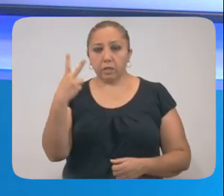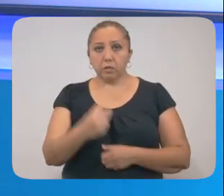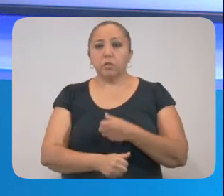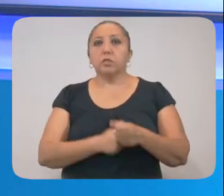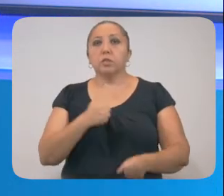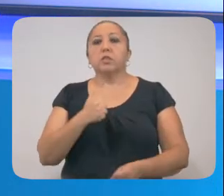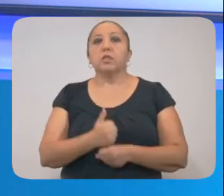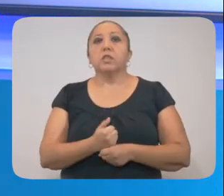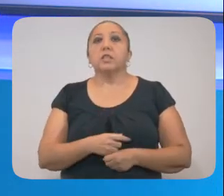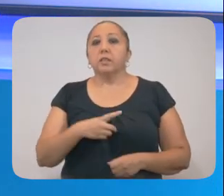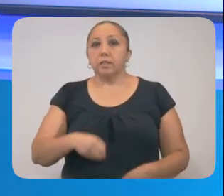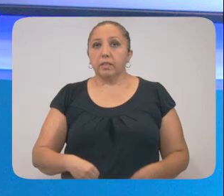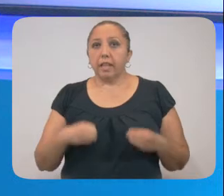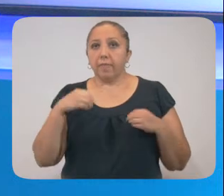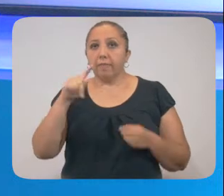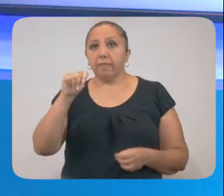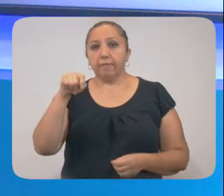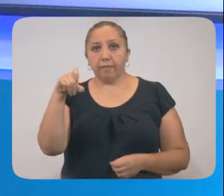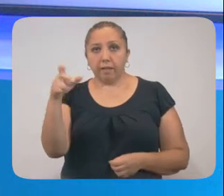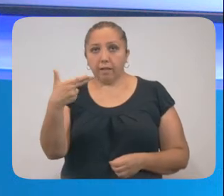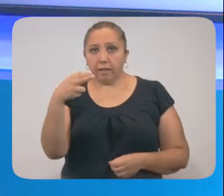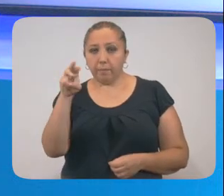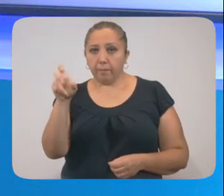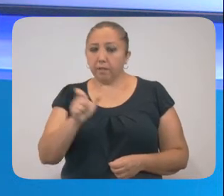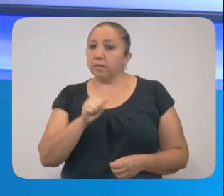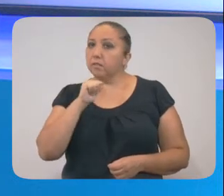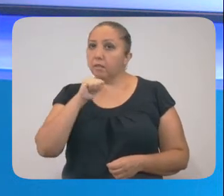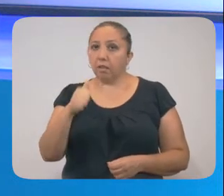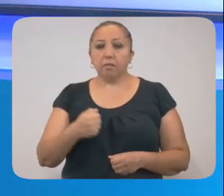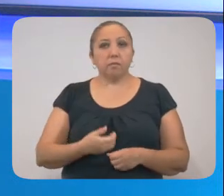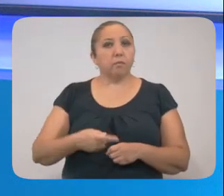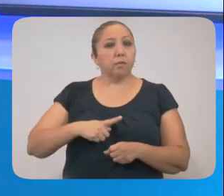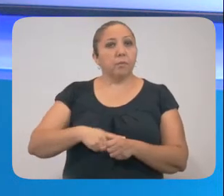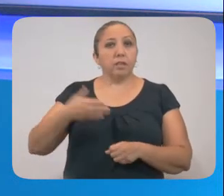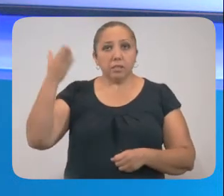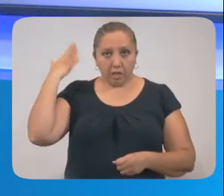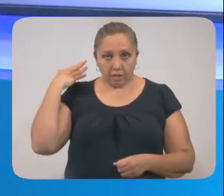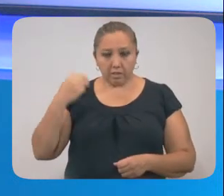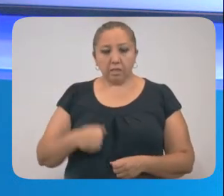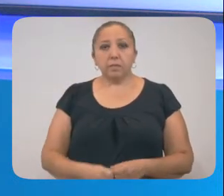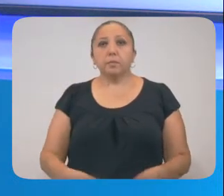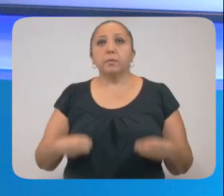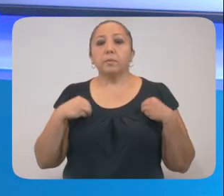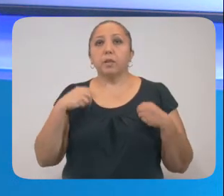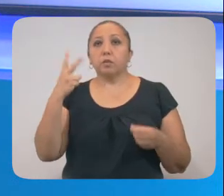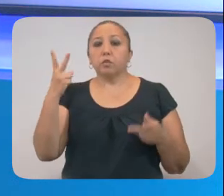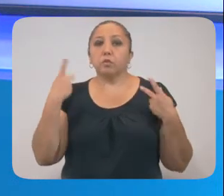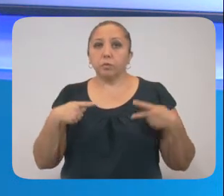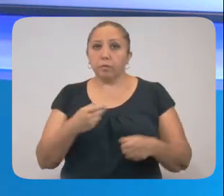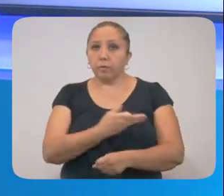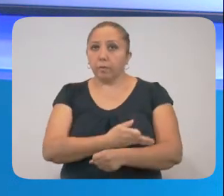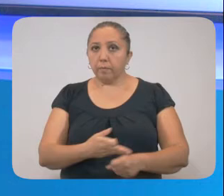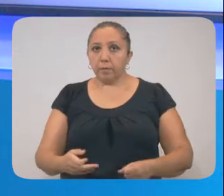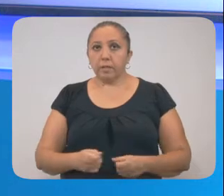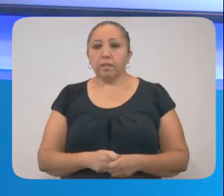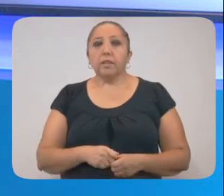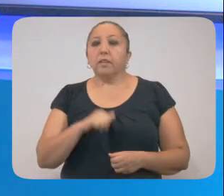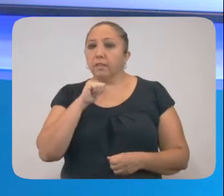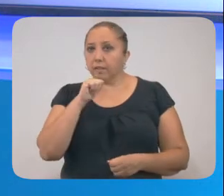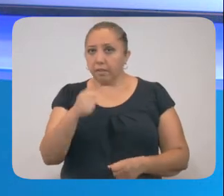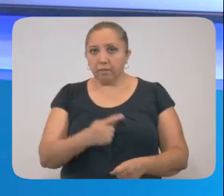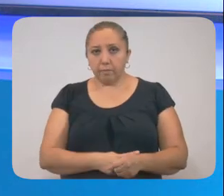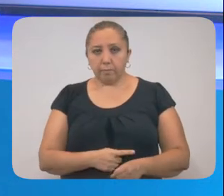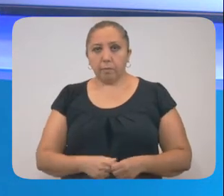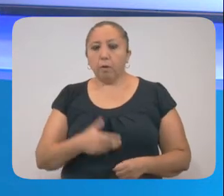años, originario y residente de TACMEC, sin reporte de antecedentes de enfermedades. El paciente convivía con 2 personas, ambas asintomáticas.